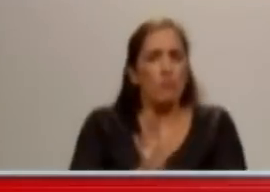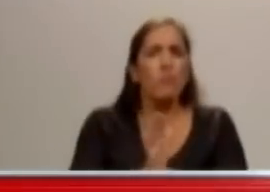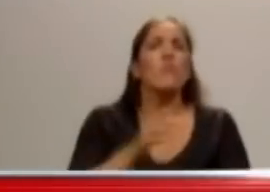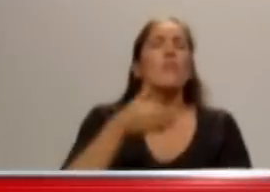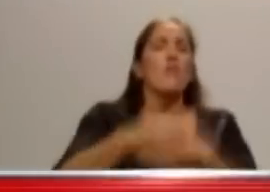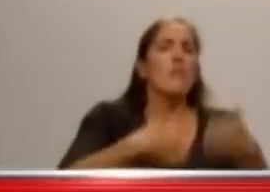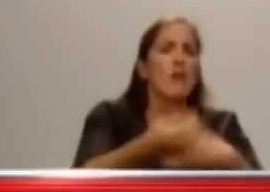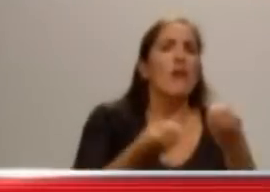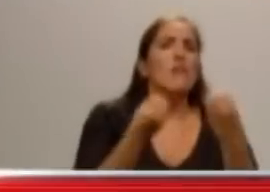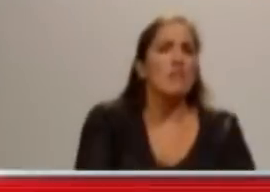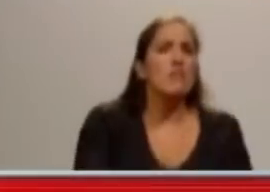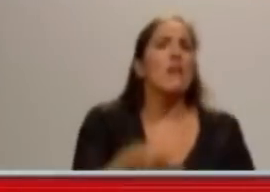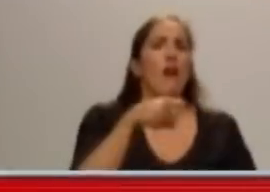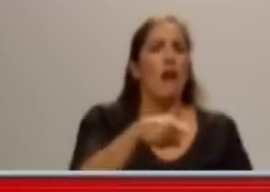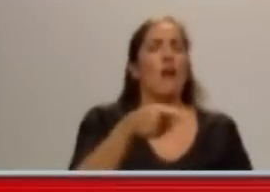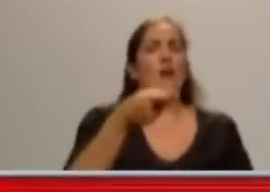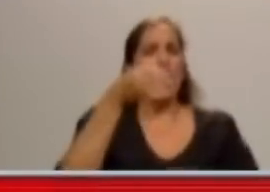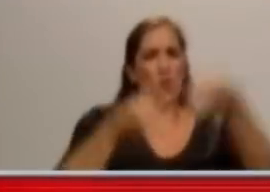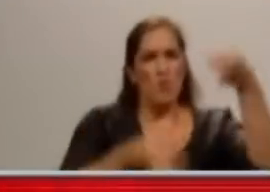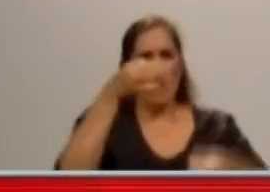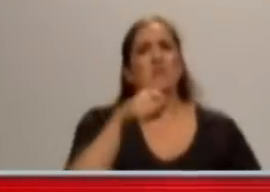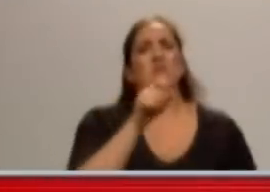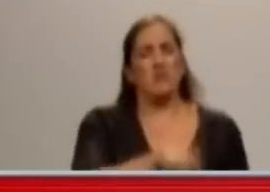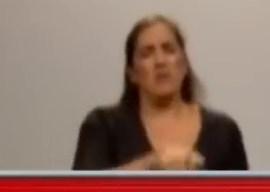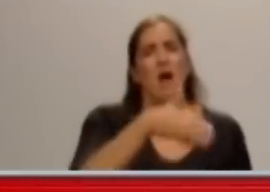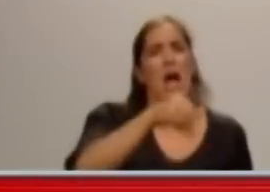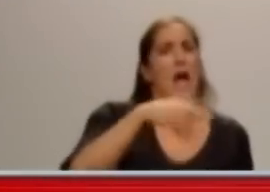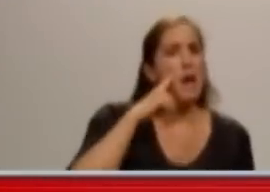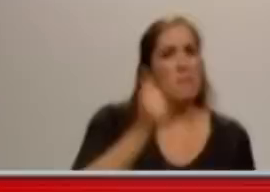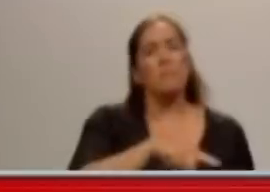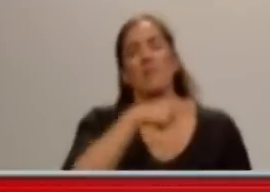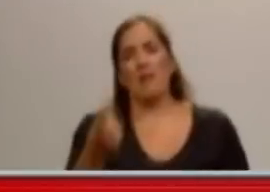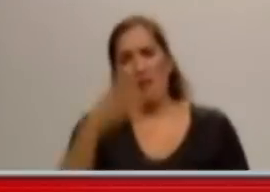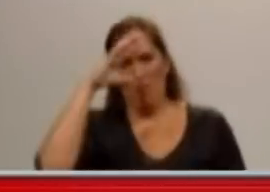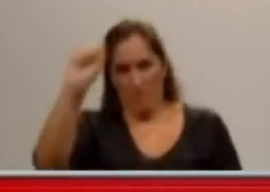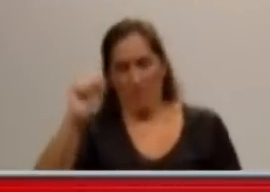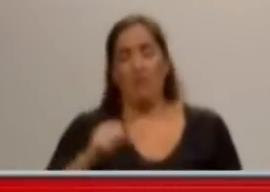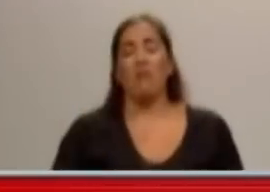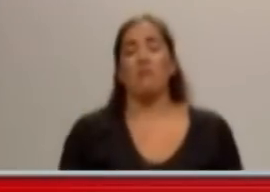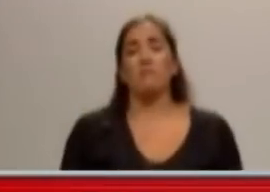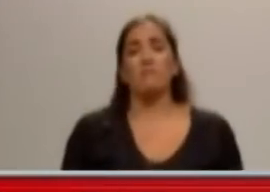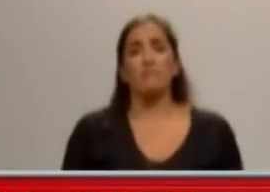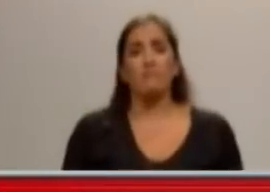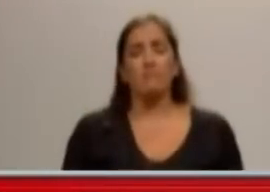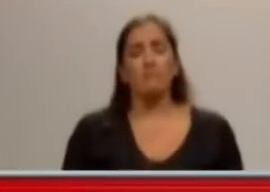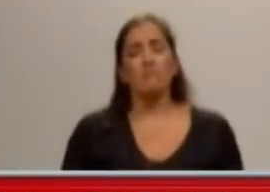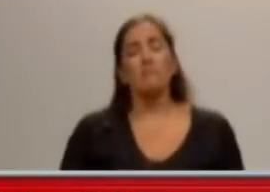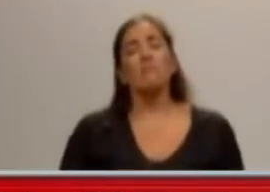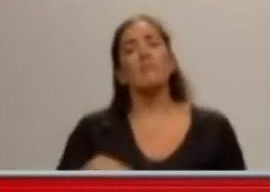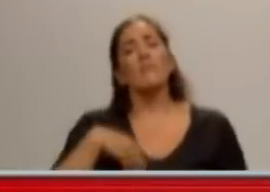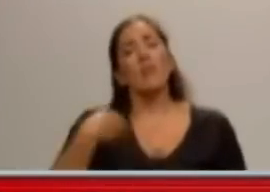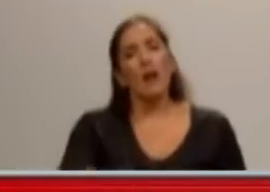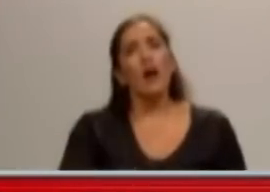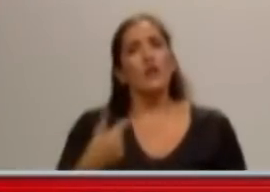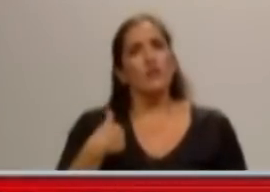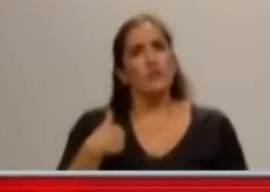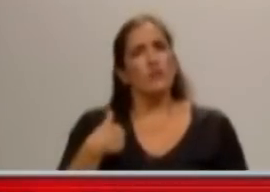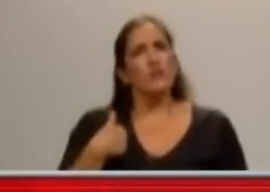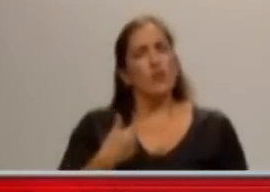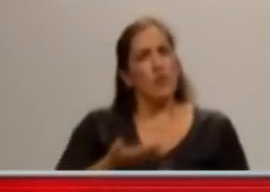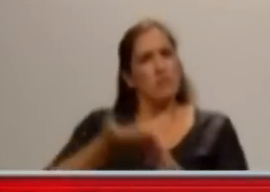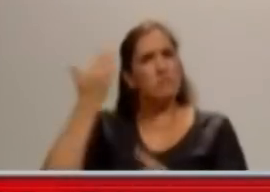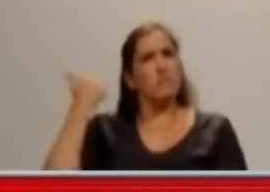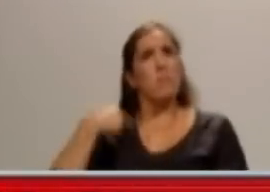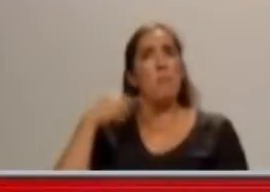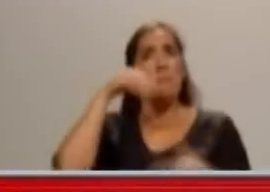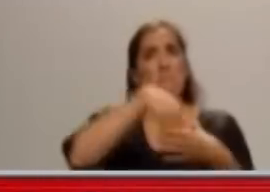Kirchner había acusado a la República de Irán del atentado. Irán responde. Irán responde dos días después, o tres días más, y está